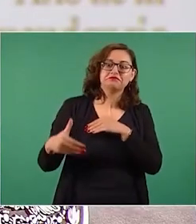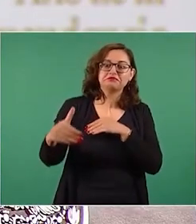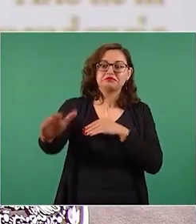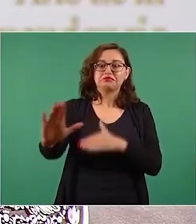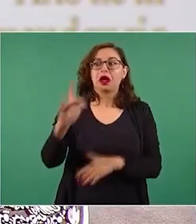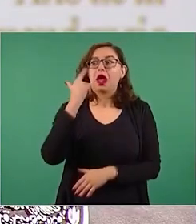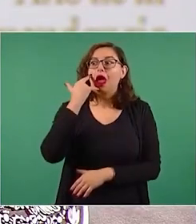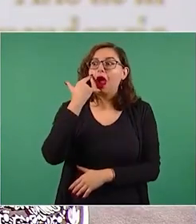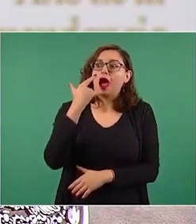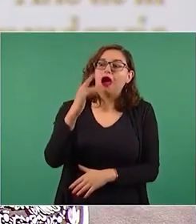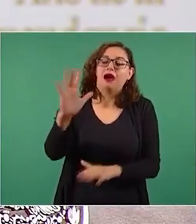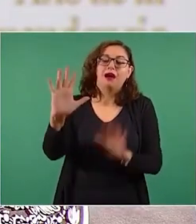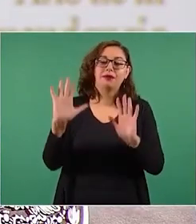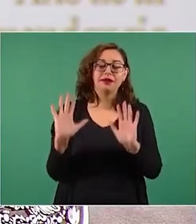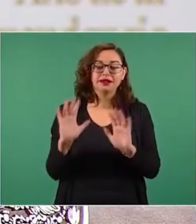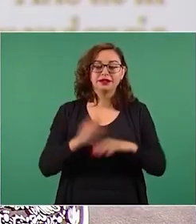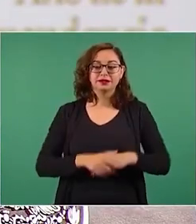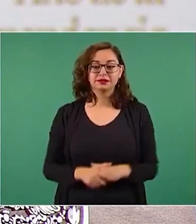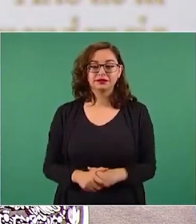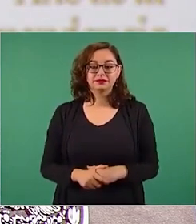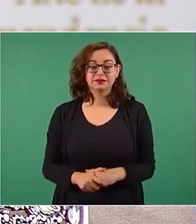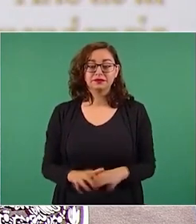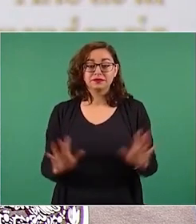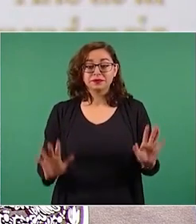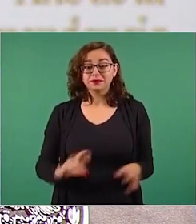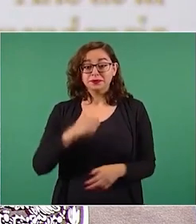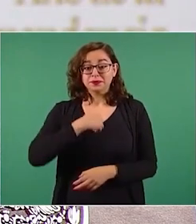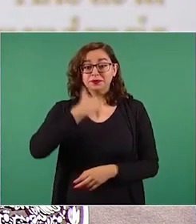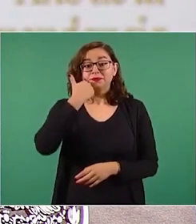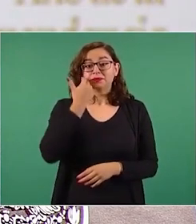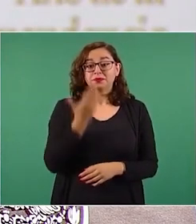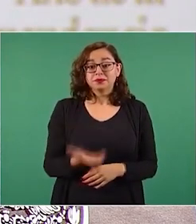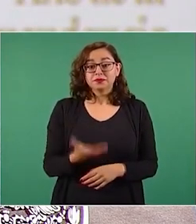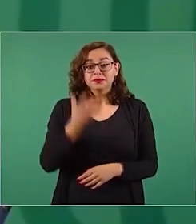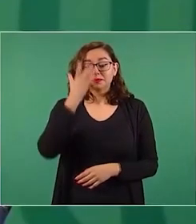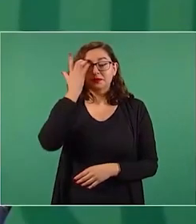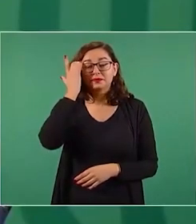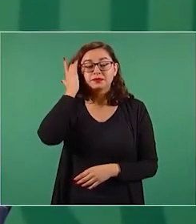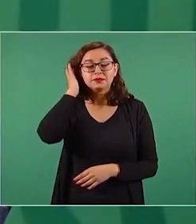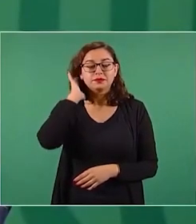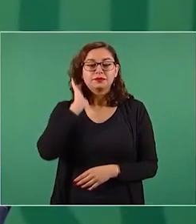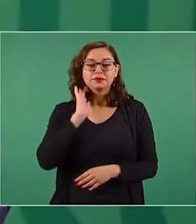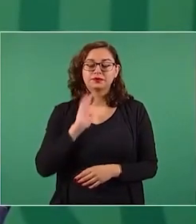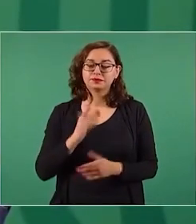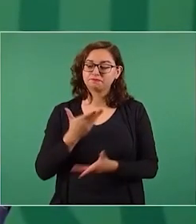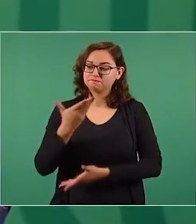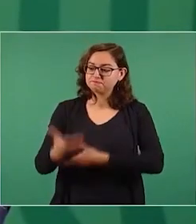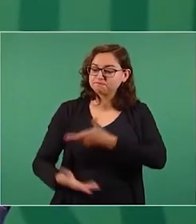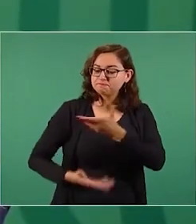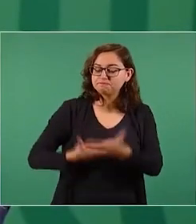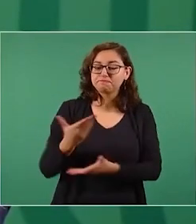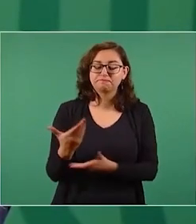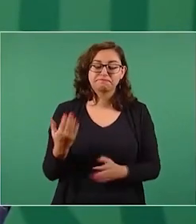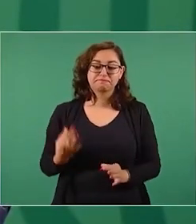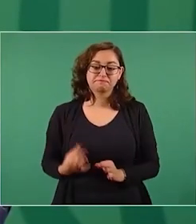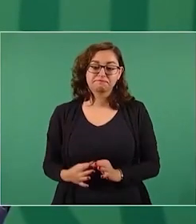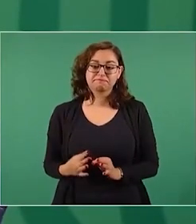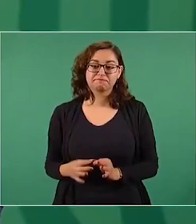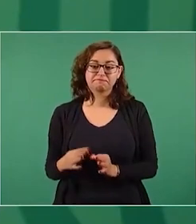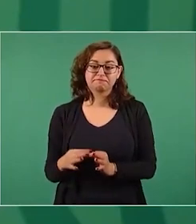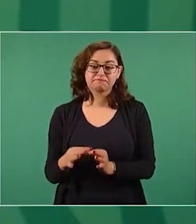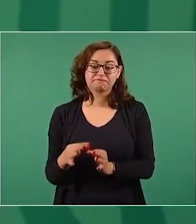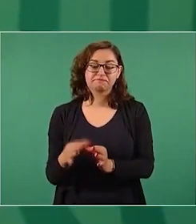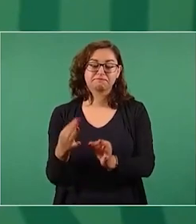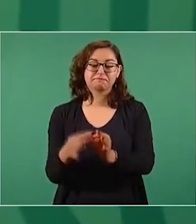Yo quiero terminar bien, seguir sirviendo al pueblo de México y